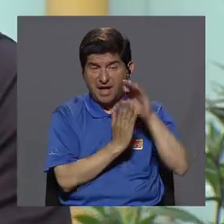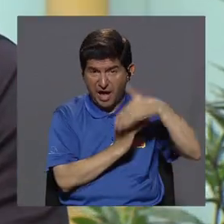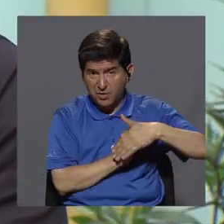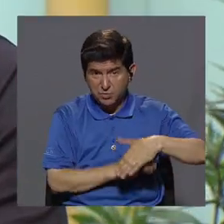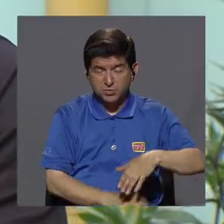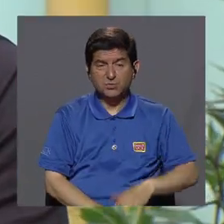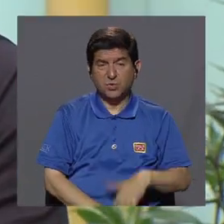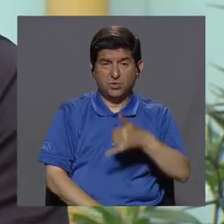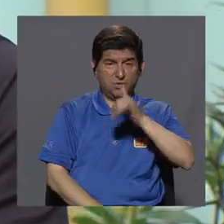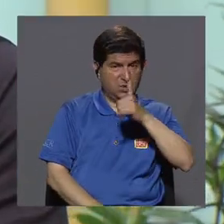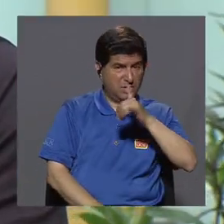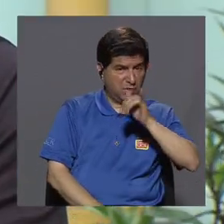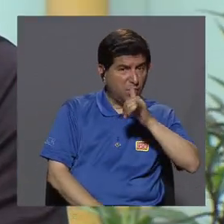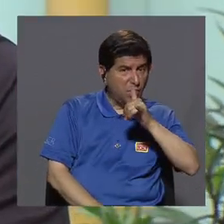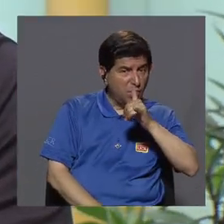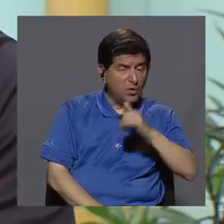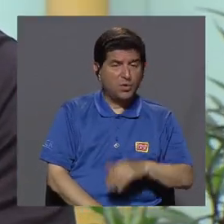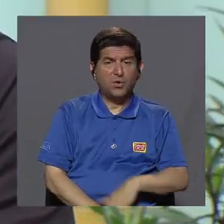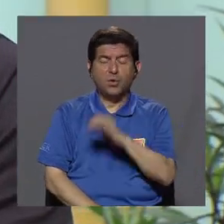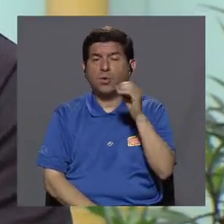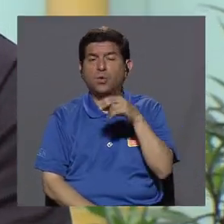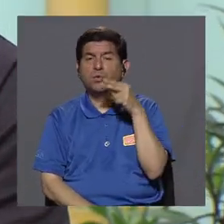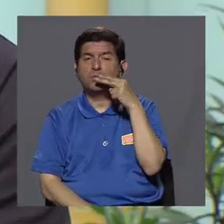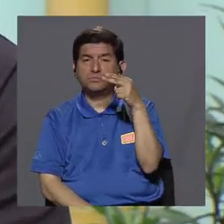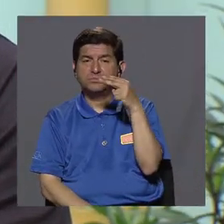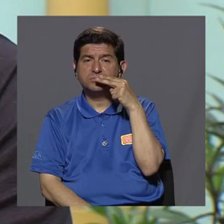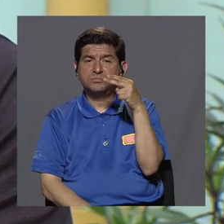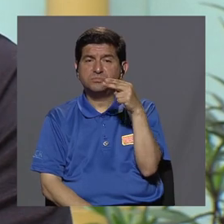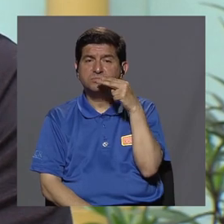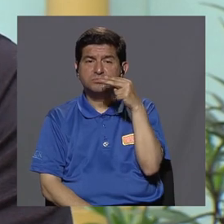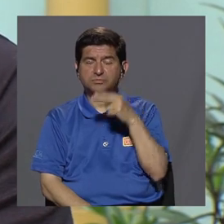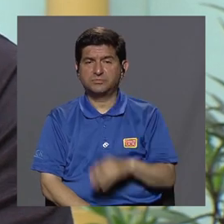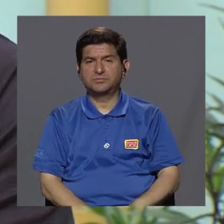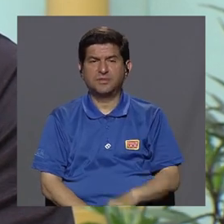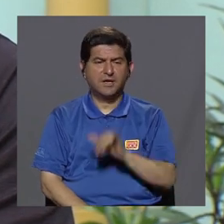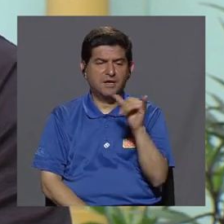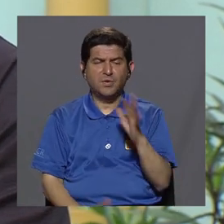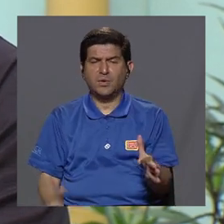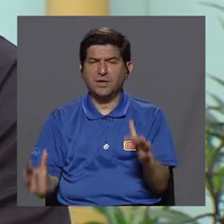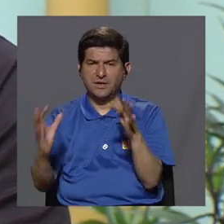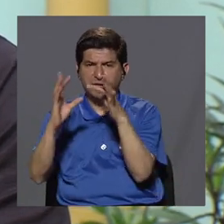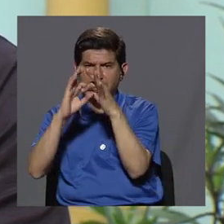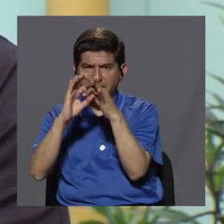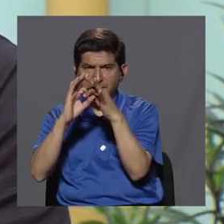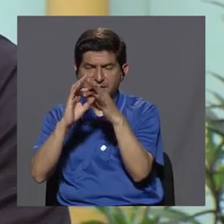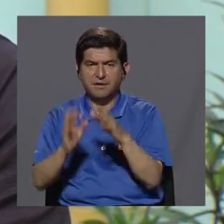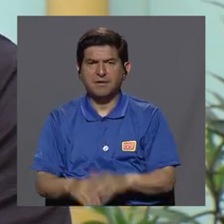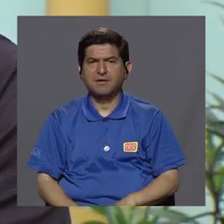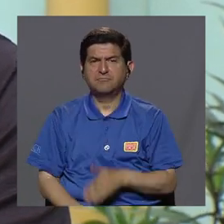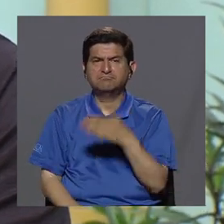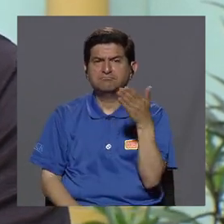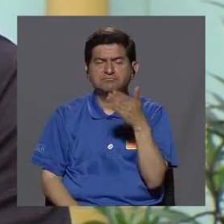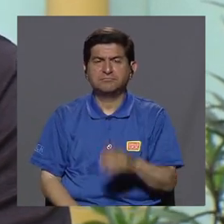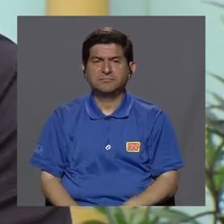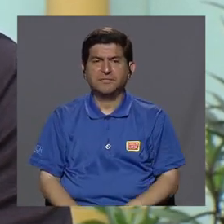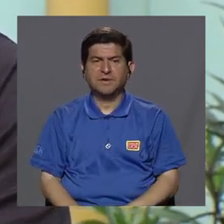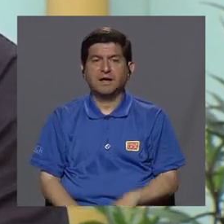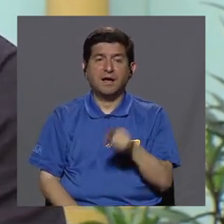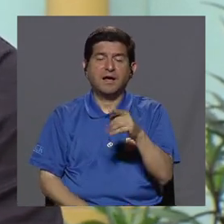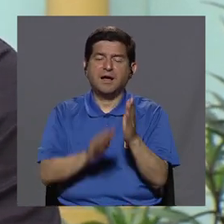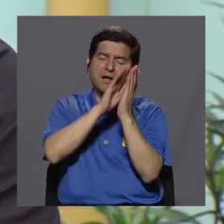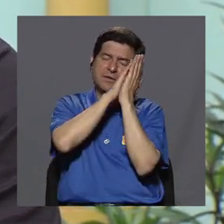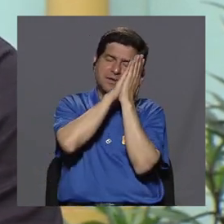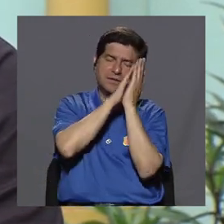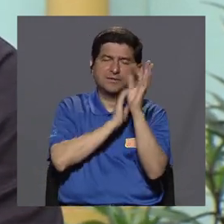de alcohol, verdad, la parte del tabaco, también se está relacionando a la parte de la